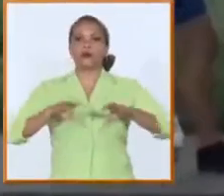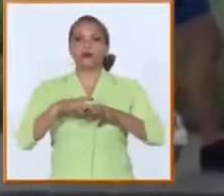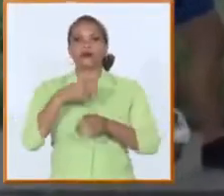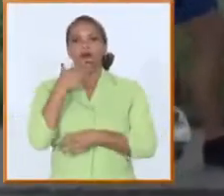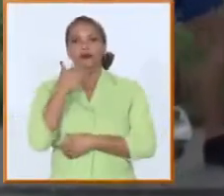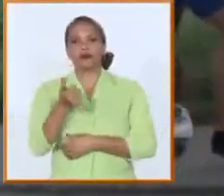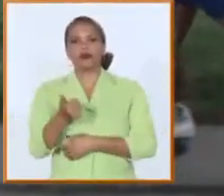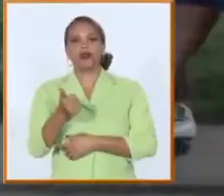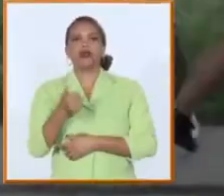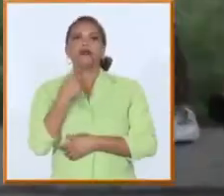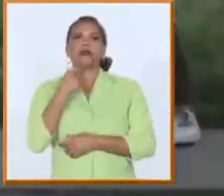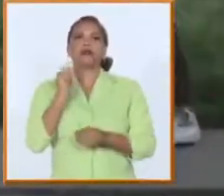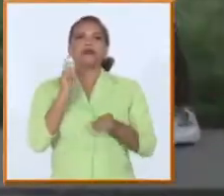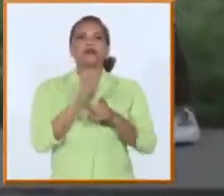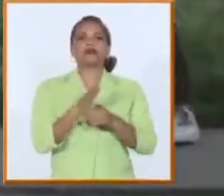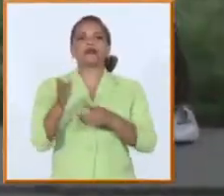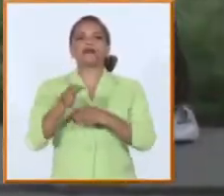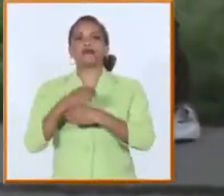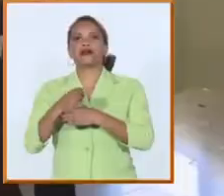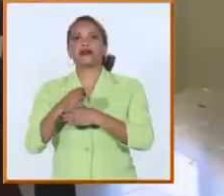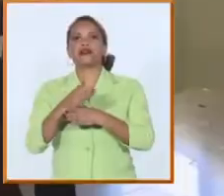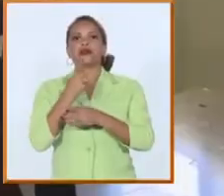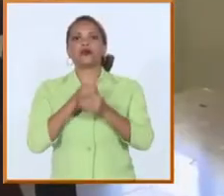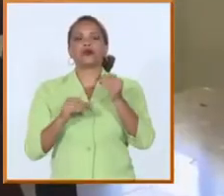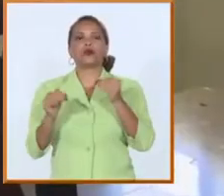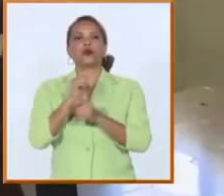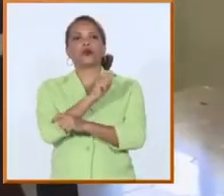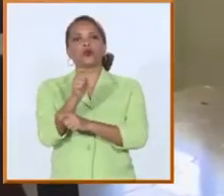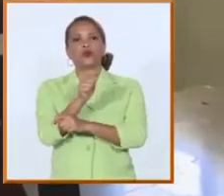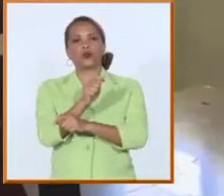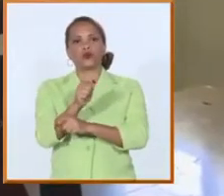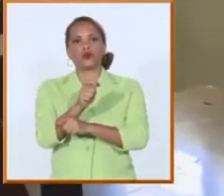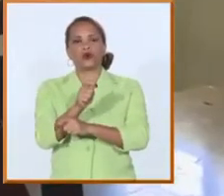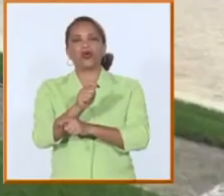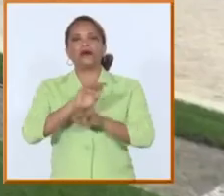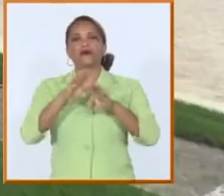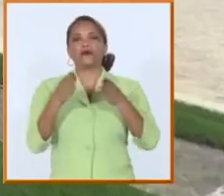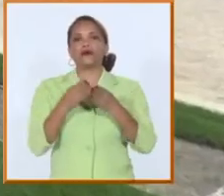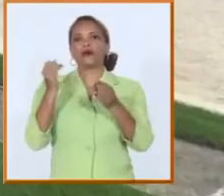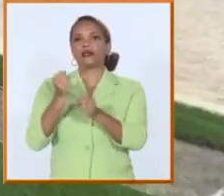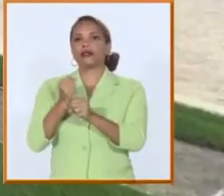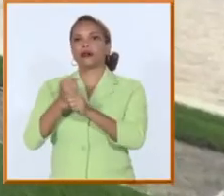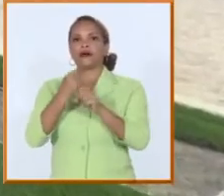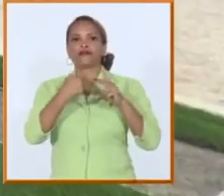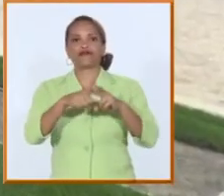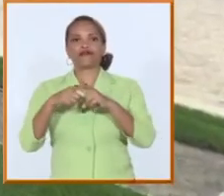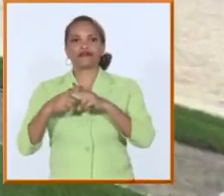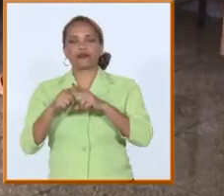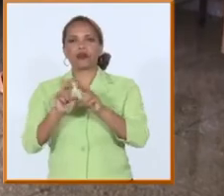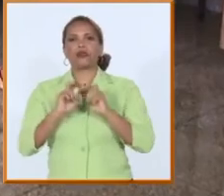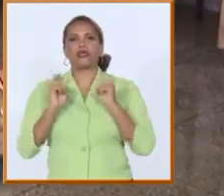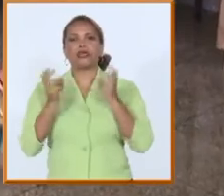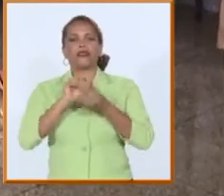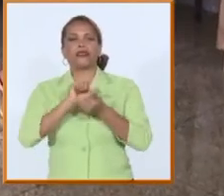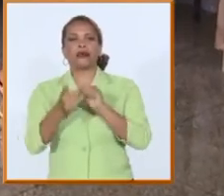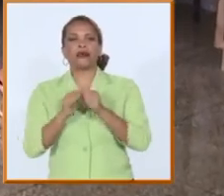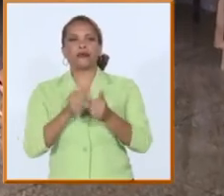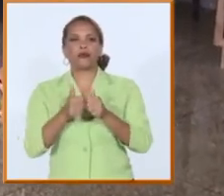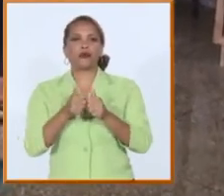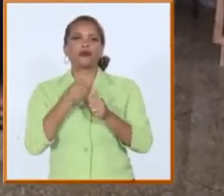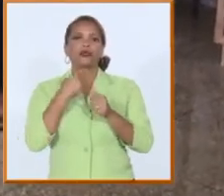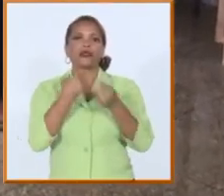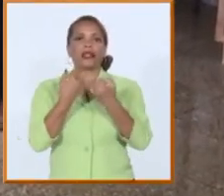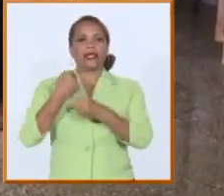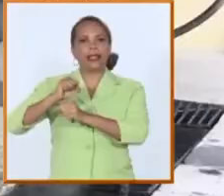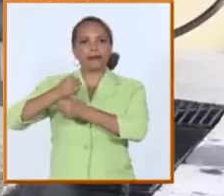estudiantes de sus diferentes modalidades de estudio acciones constructivas que incluyen rehabilitación de áreas deportivas acondicionamiento de la residencia estudiantil